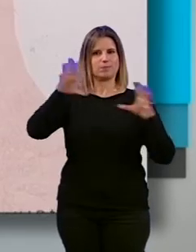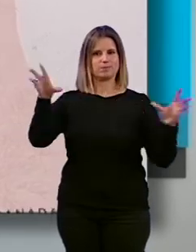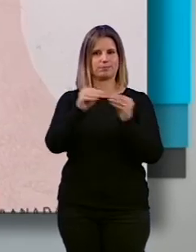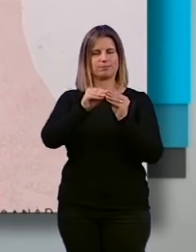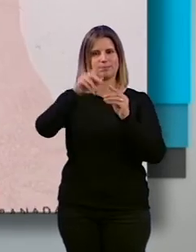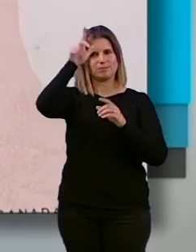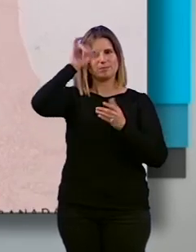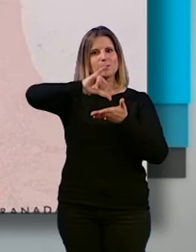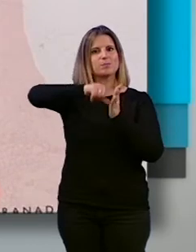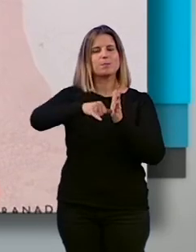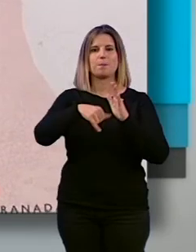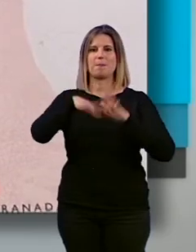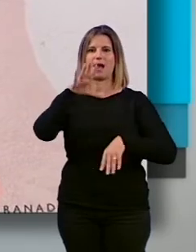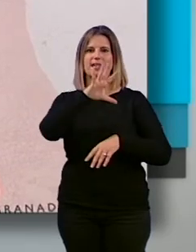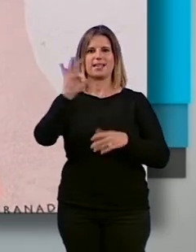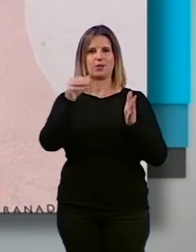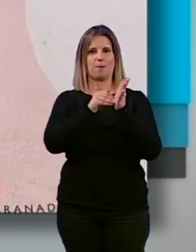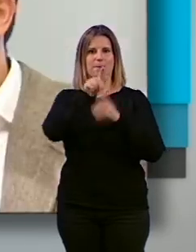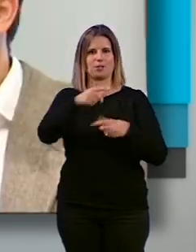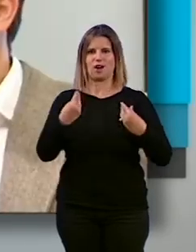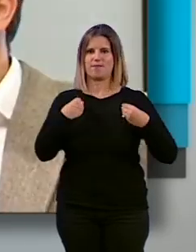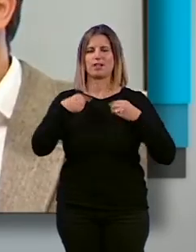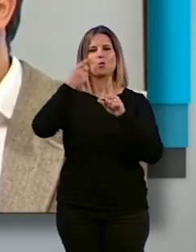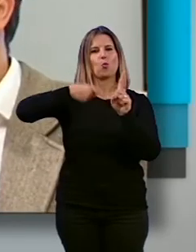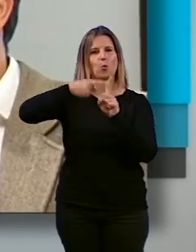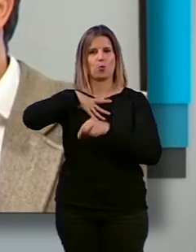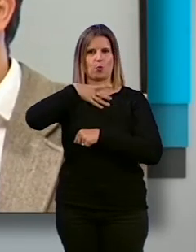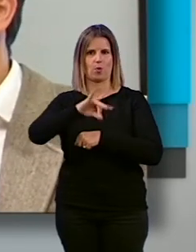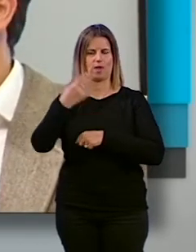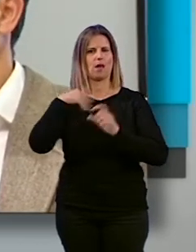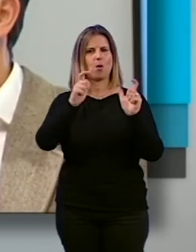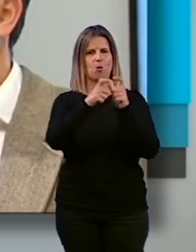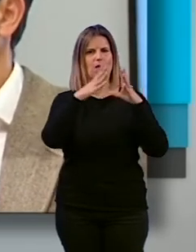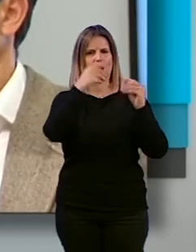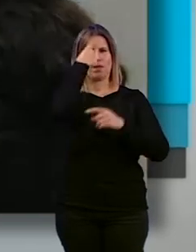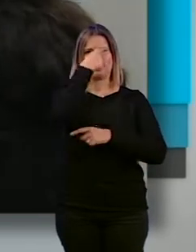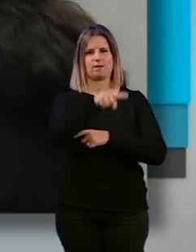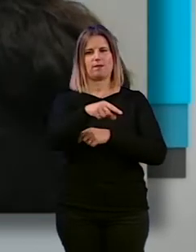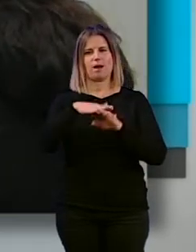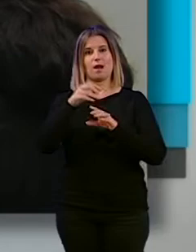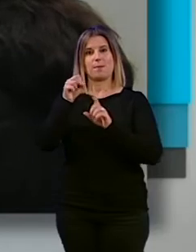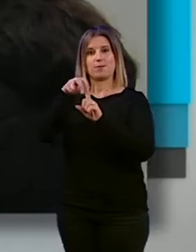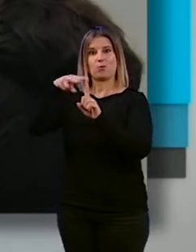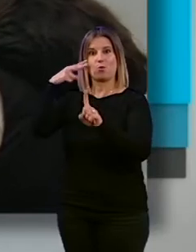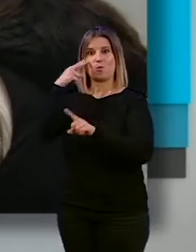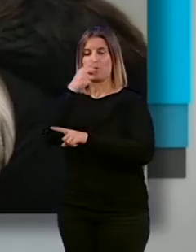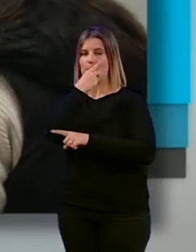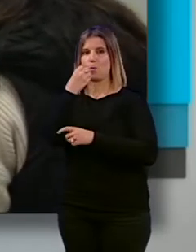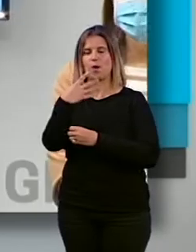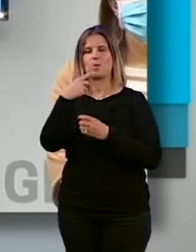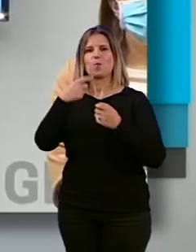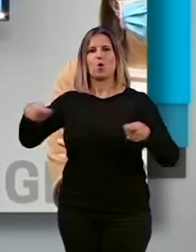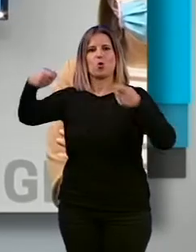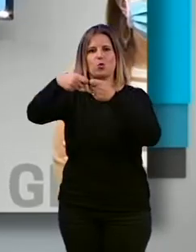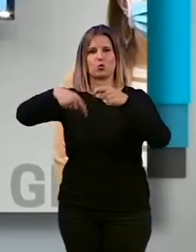darán servicio a más de 500.000 habitantes, una propuesta que ya conoce la Junta de Andalucía y a la que debe dar el visto bueno el consorcio metropolitano.